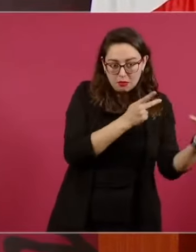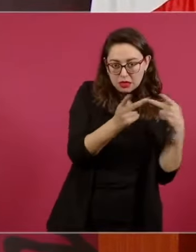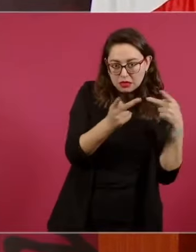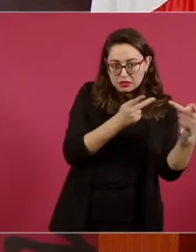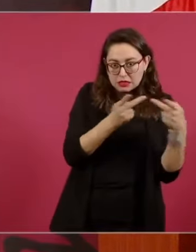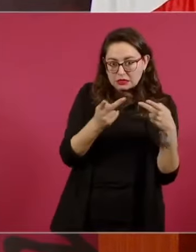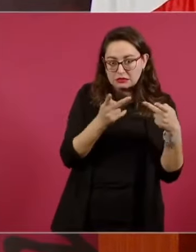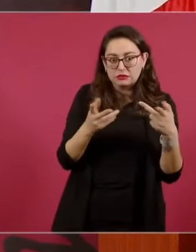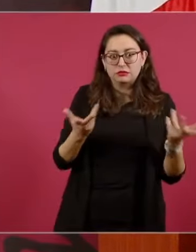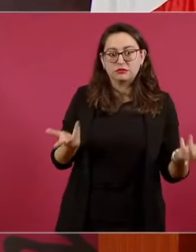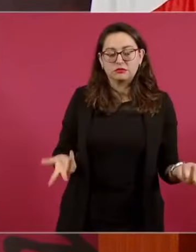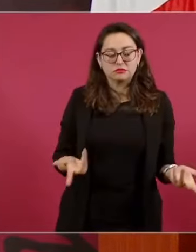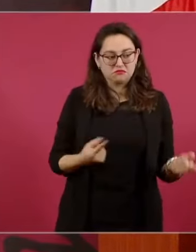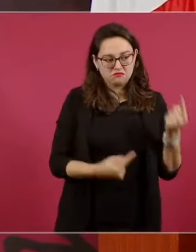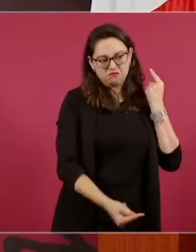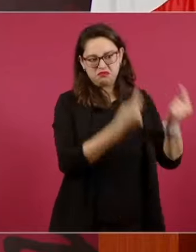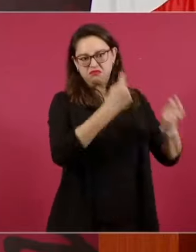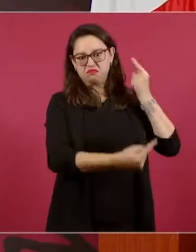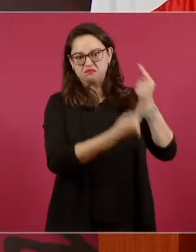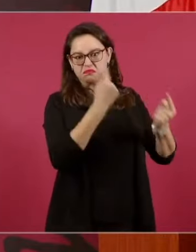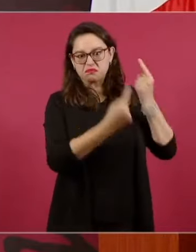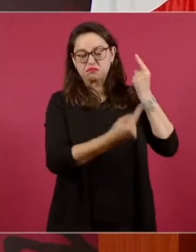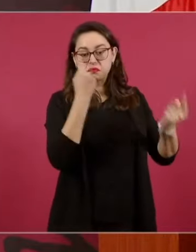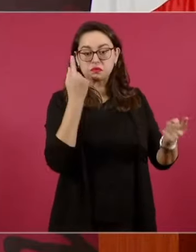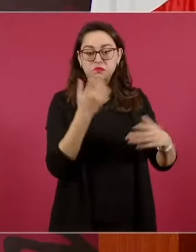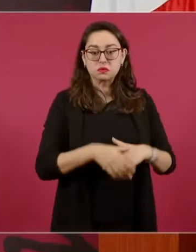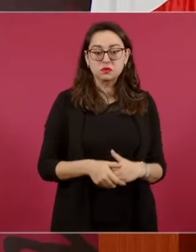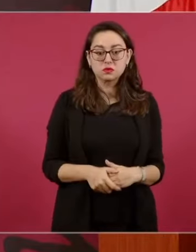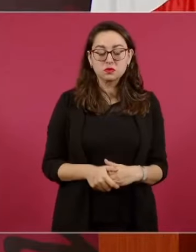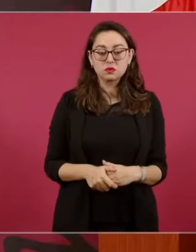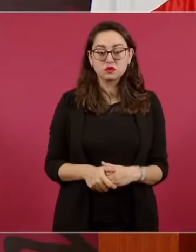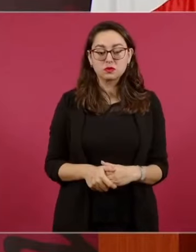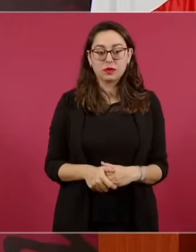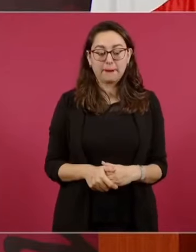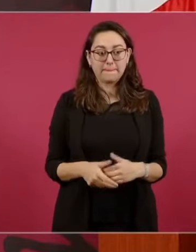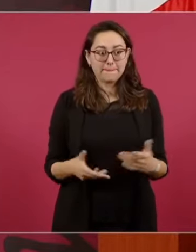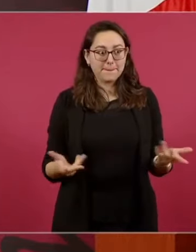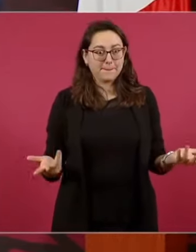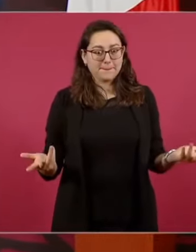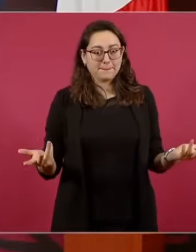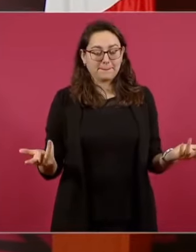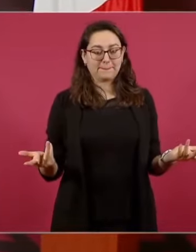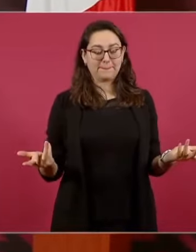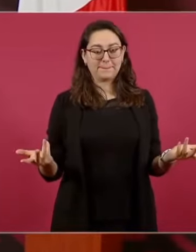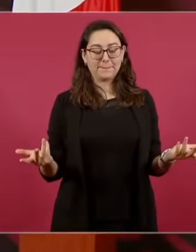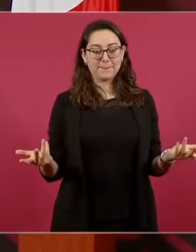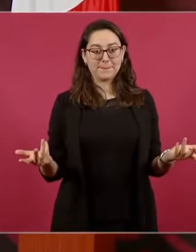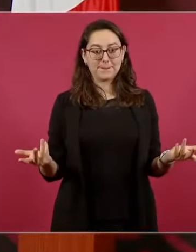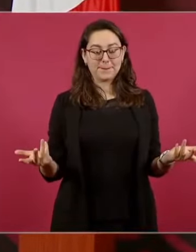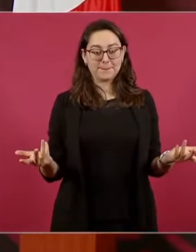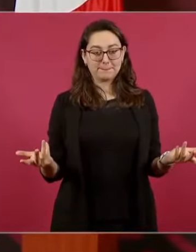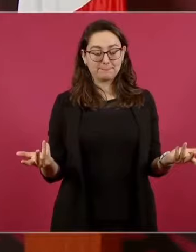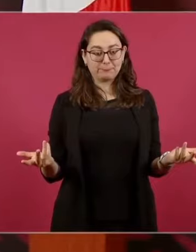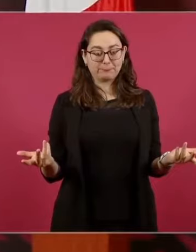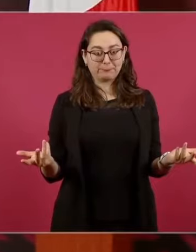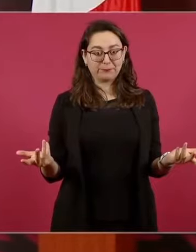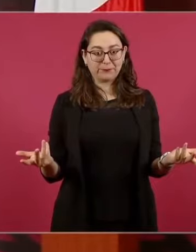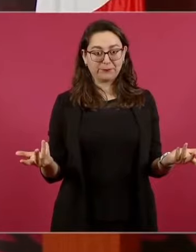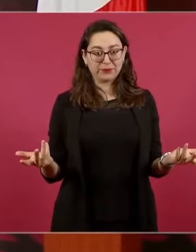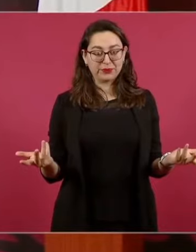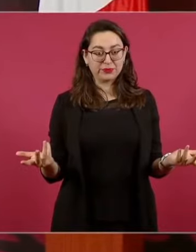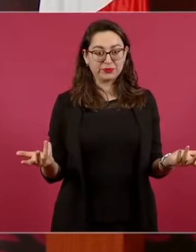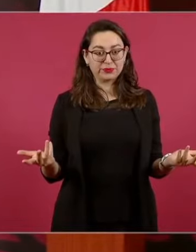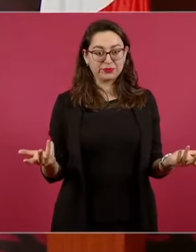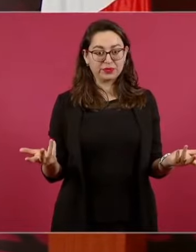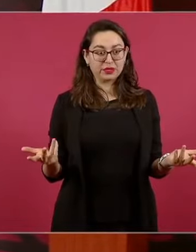para ofenderme y que se